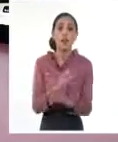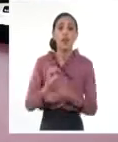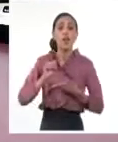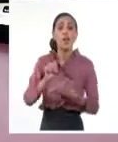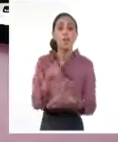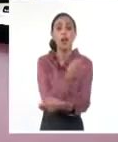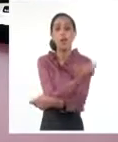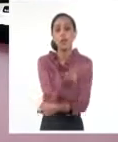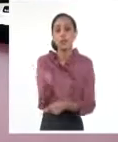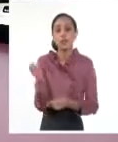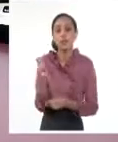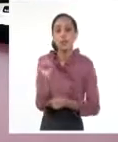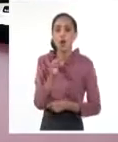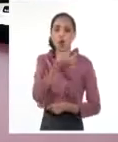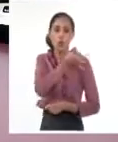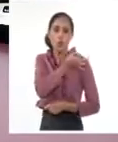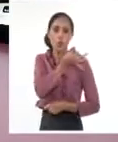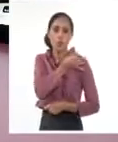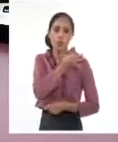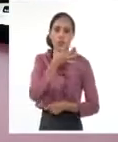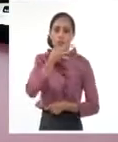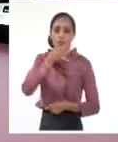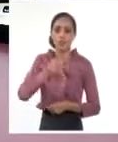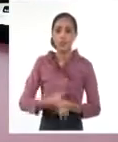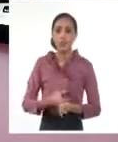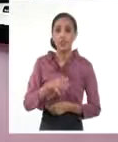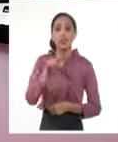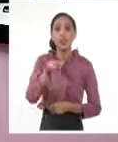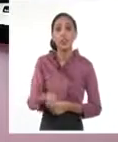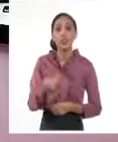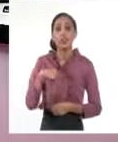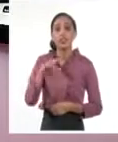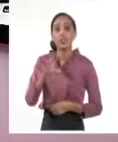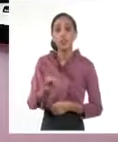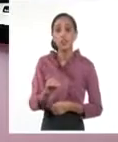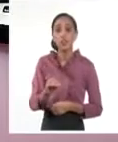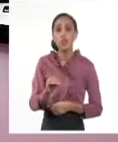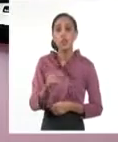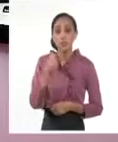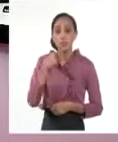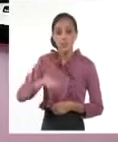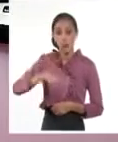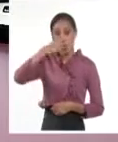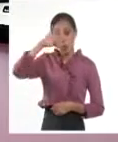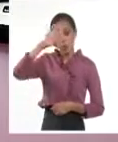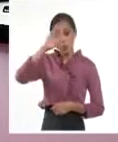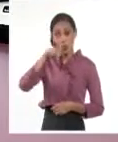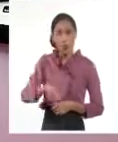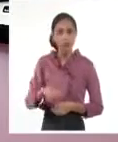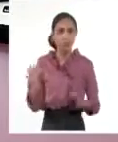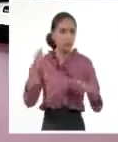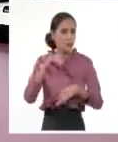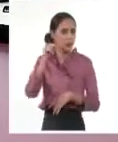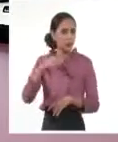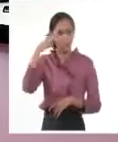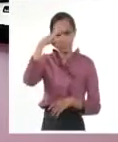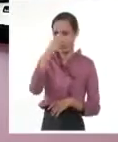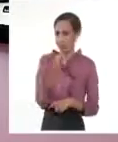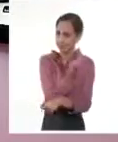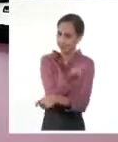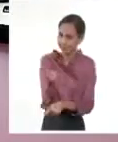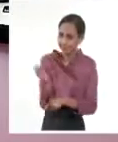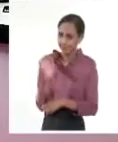alfabetización y el comandante en jefe Fidel Castro Ruz proclamó al país territorio libre de analfabetismo.